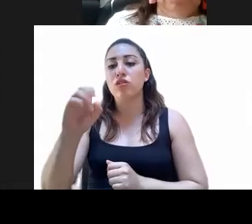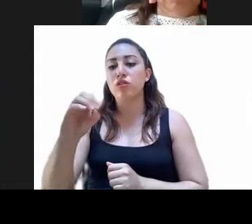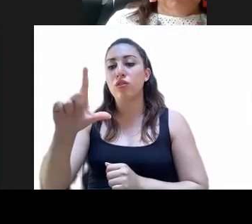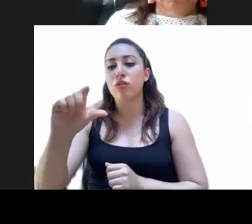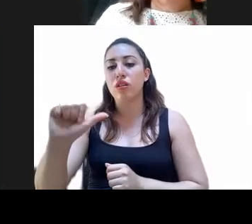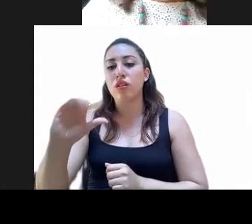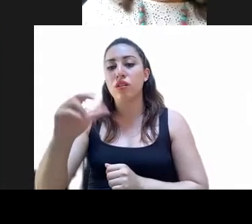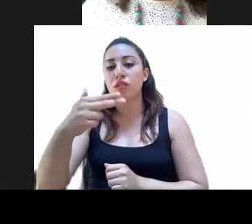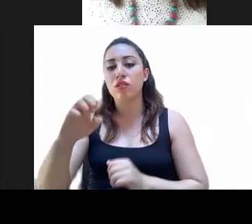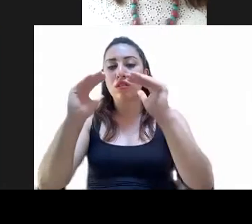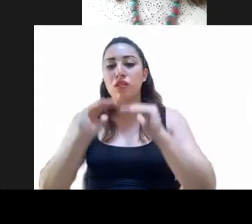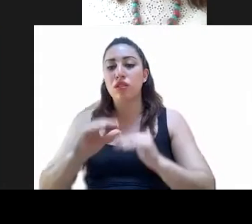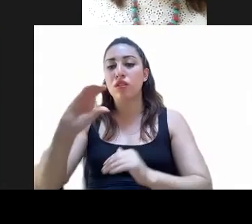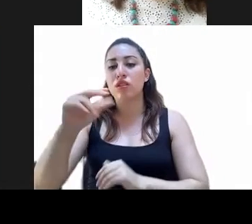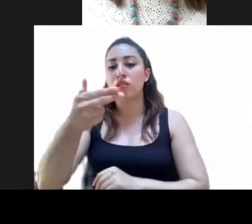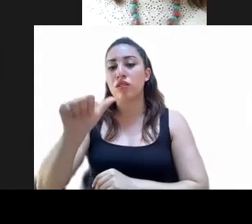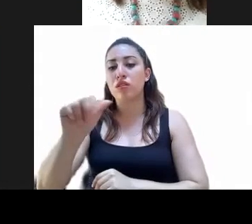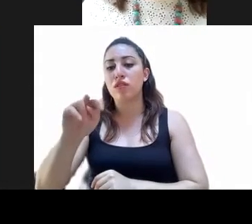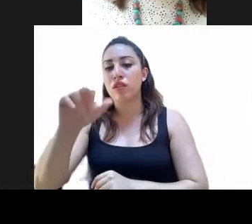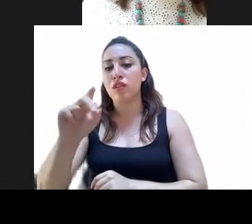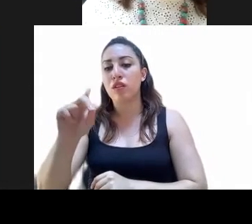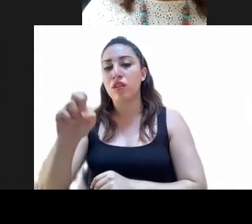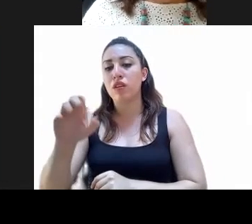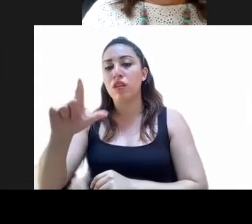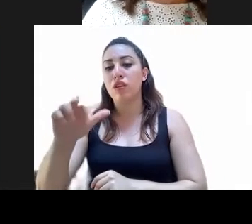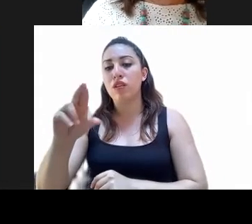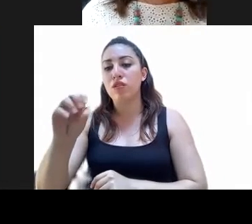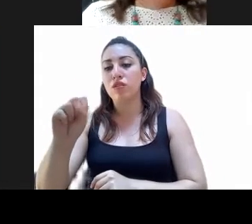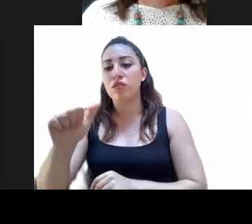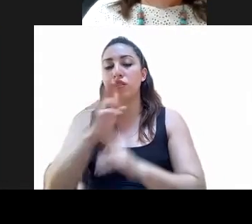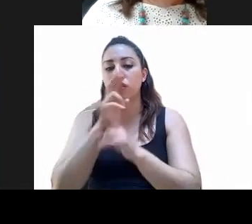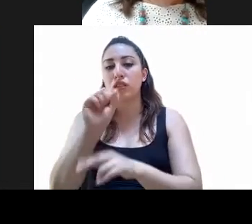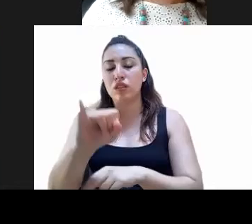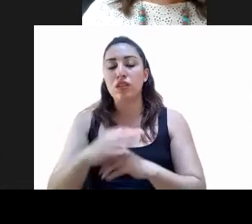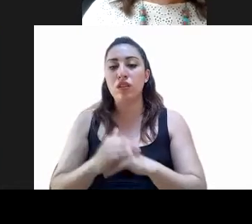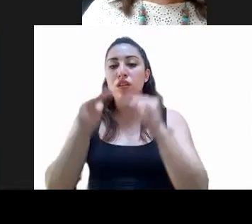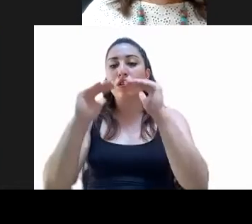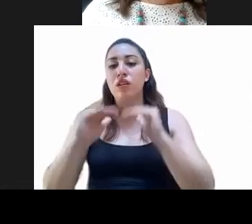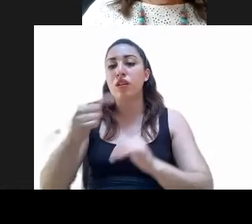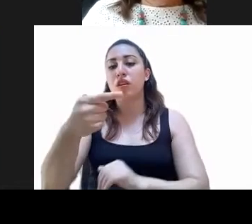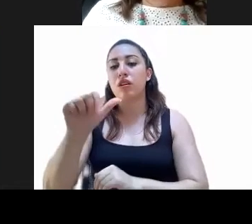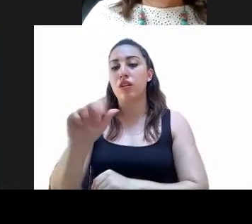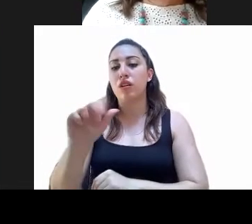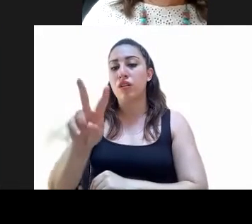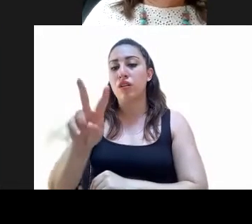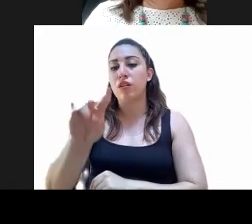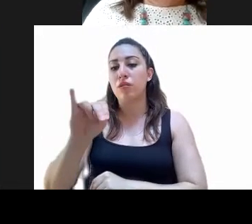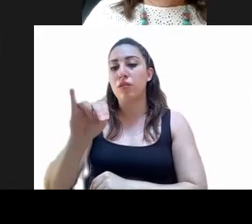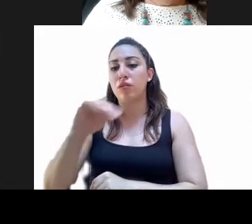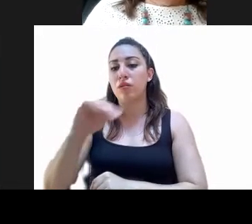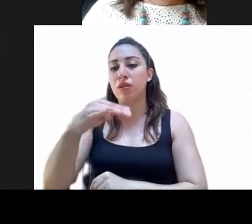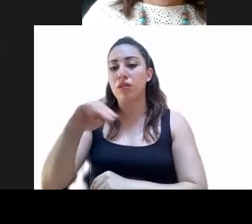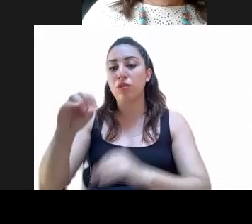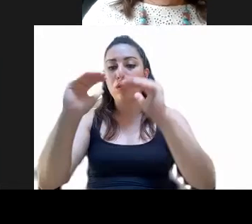María Guadalupe Chavira de la Rosa. David, a favor. Jorge Gaviño Ambriz, la de la voz, Jeanette Elizabeth